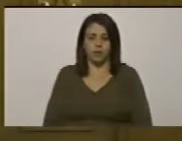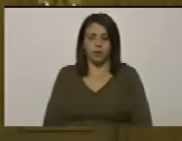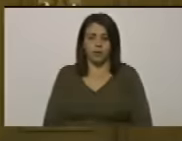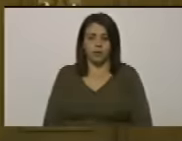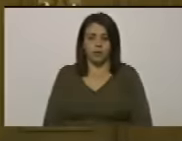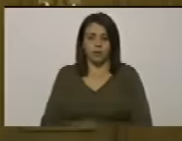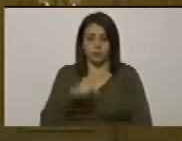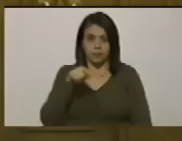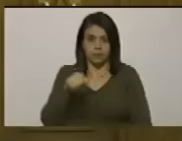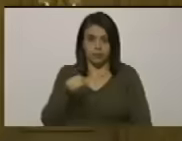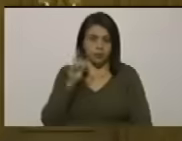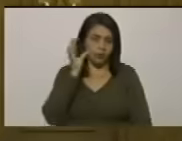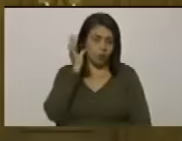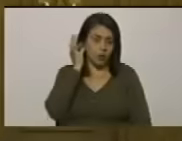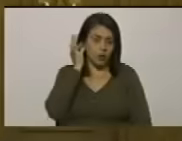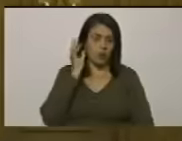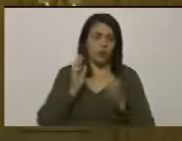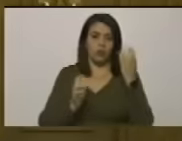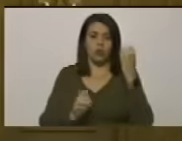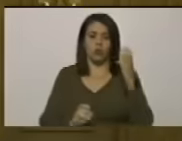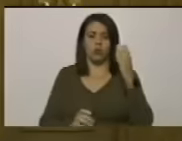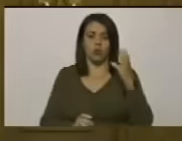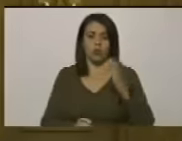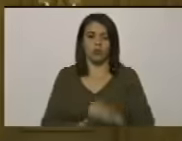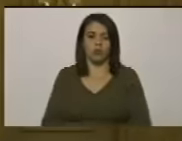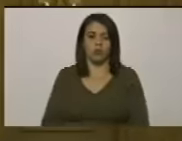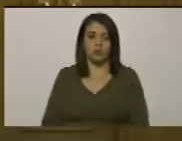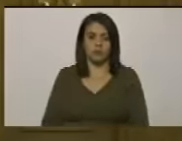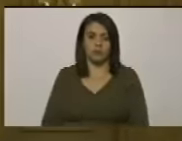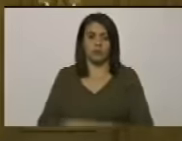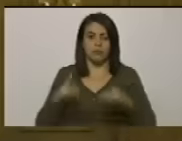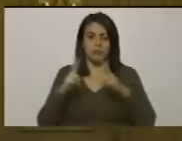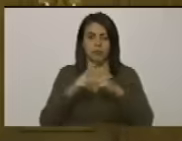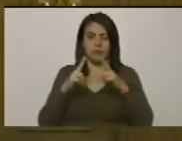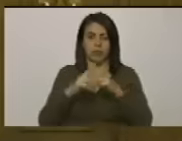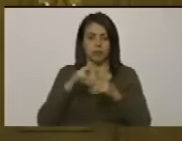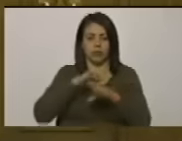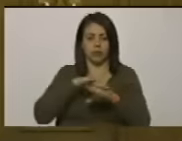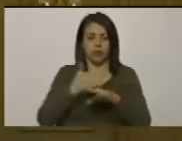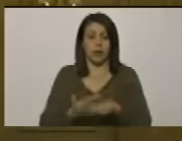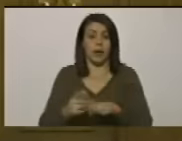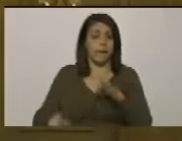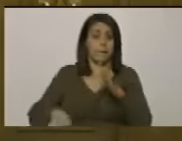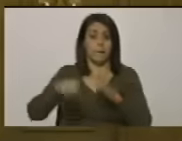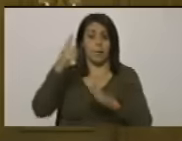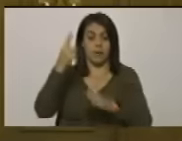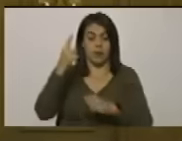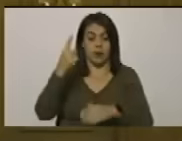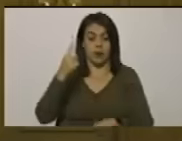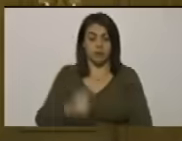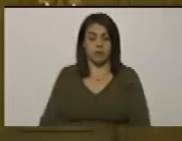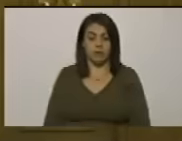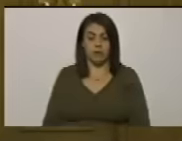esta insigne colombiana la conocimos porque fue una de las primeras